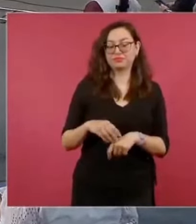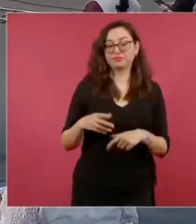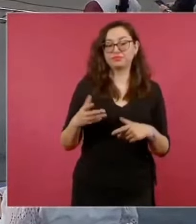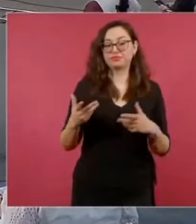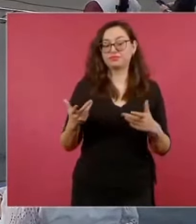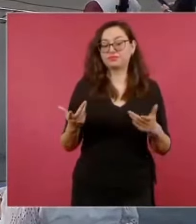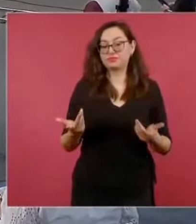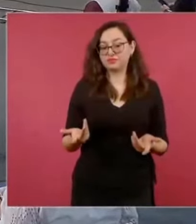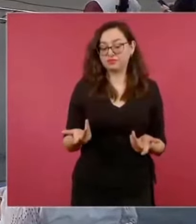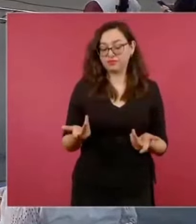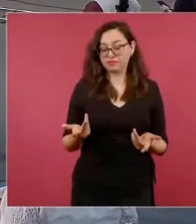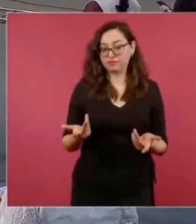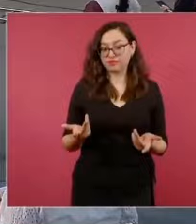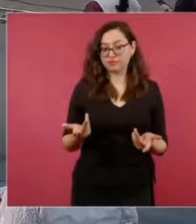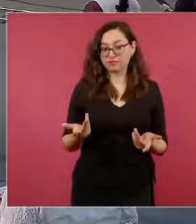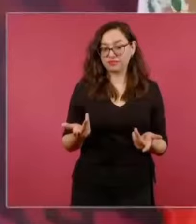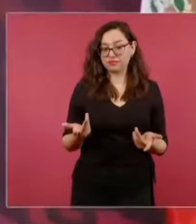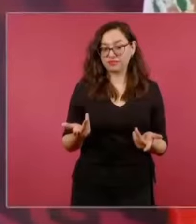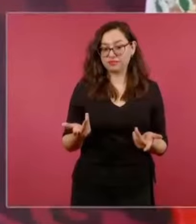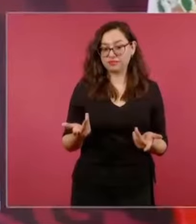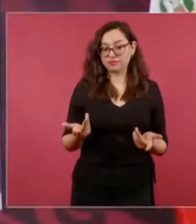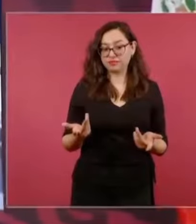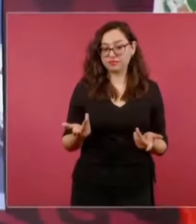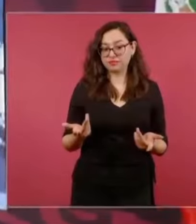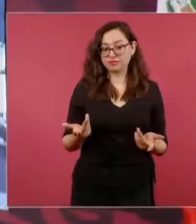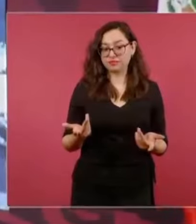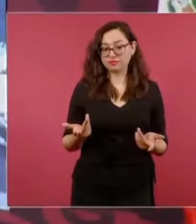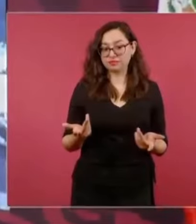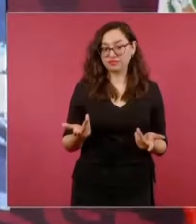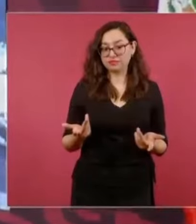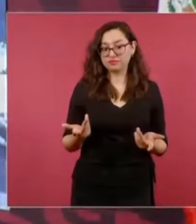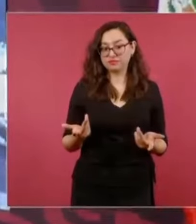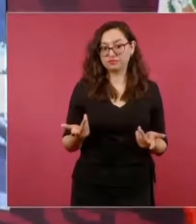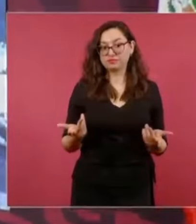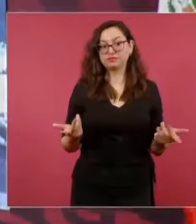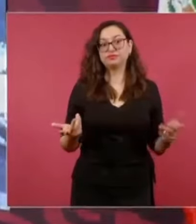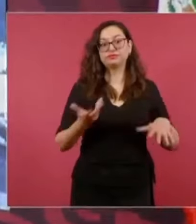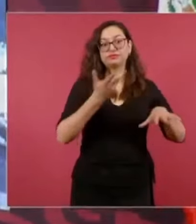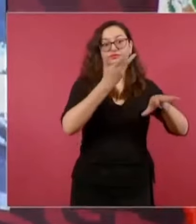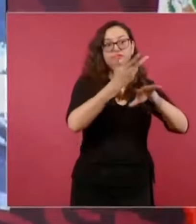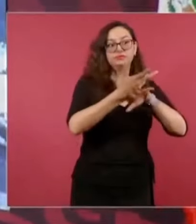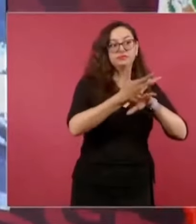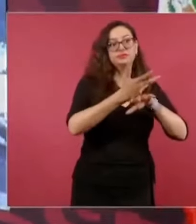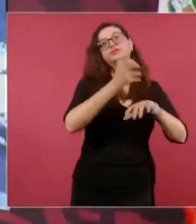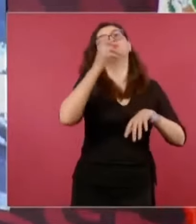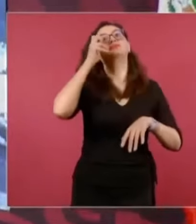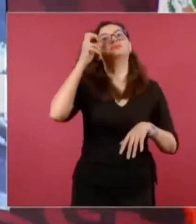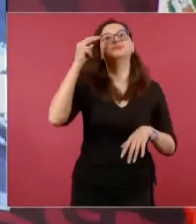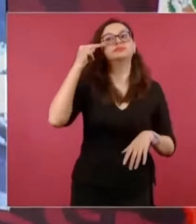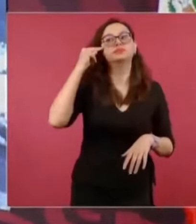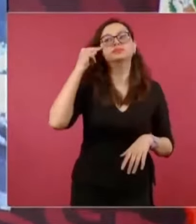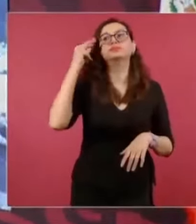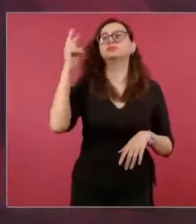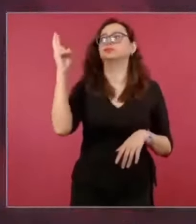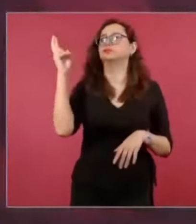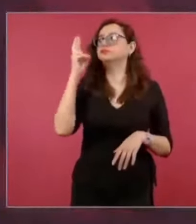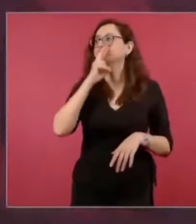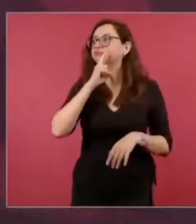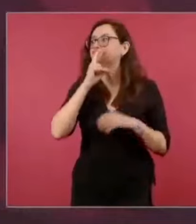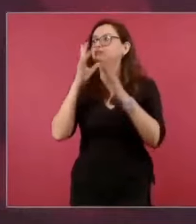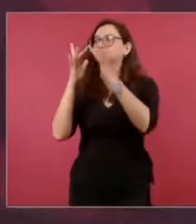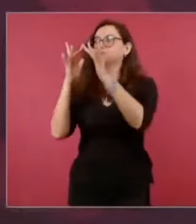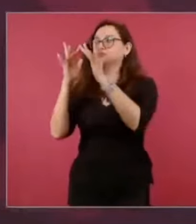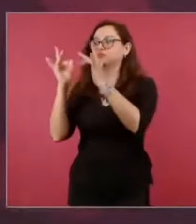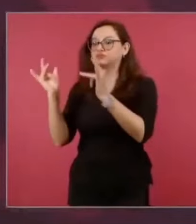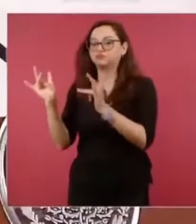colonia ni de China, ni de Rusia, ni de Francia,